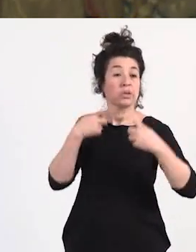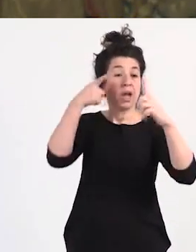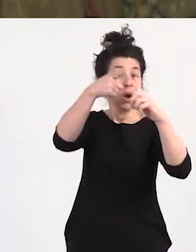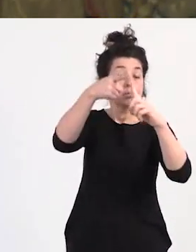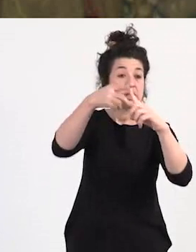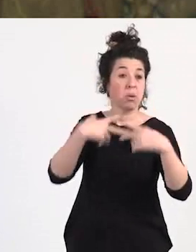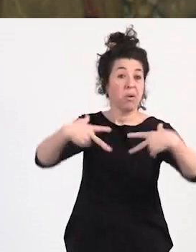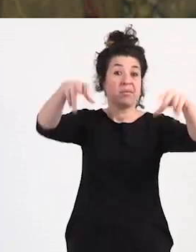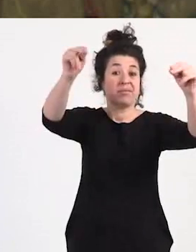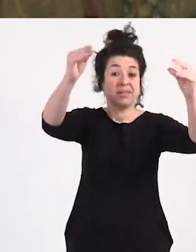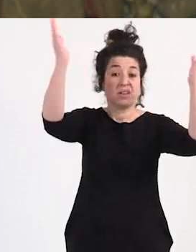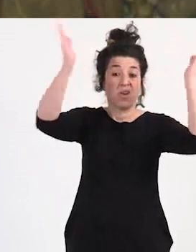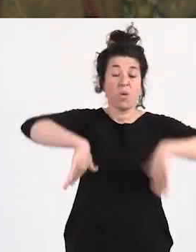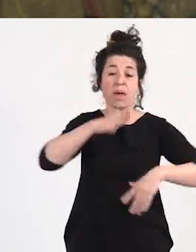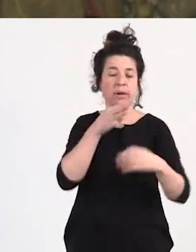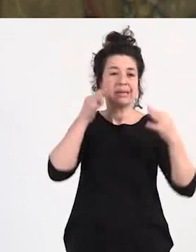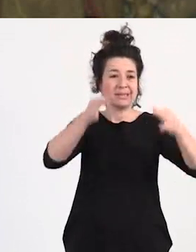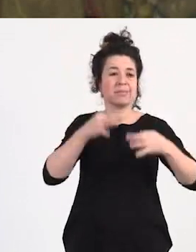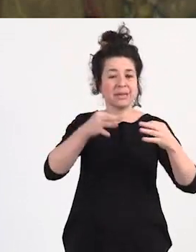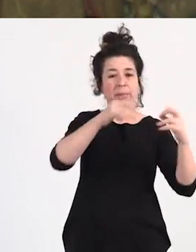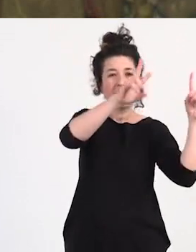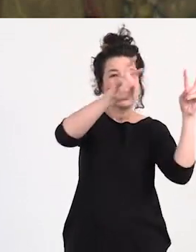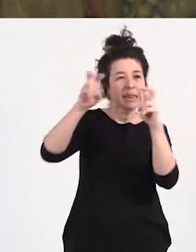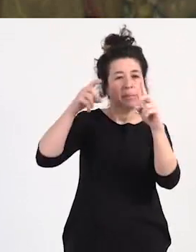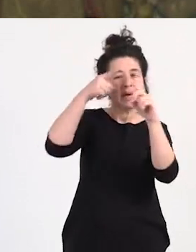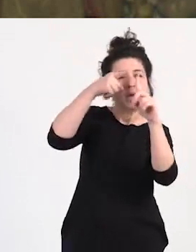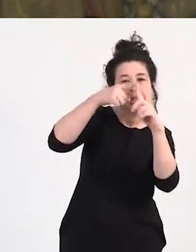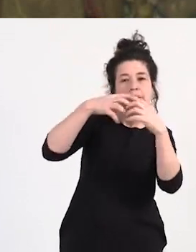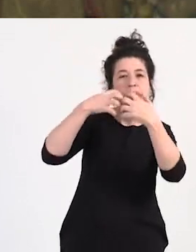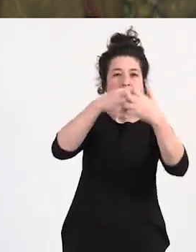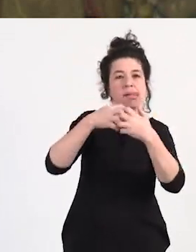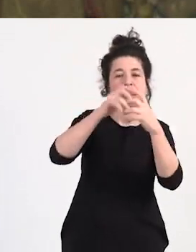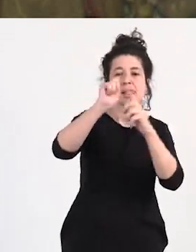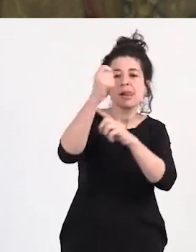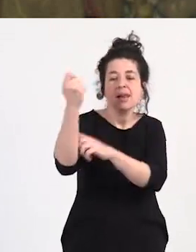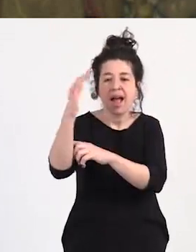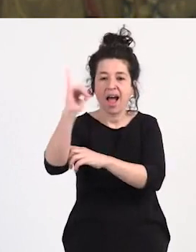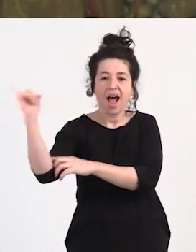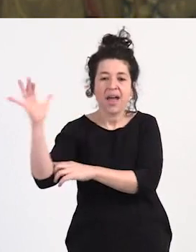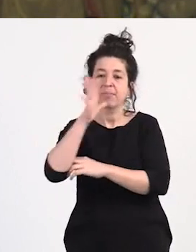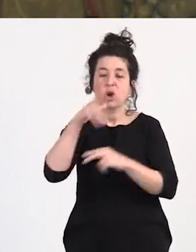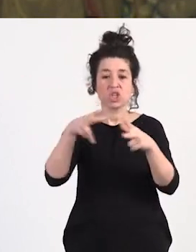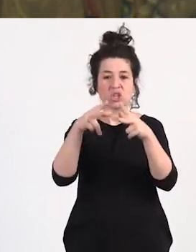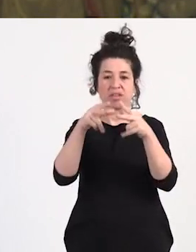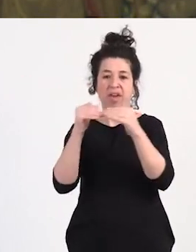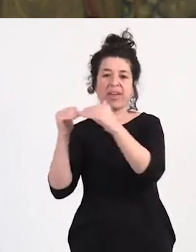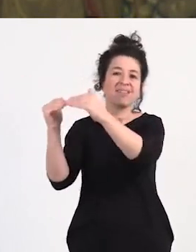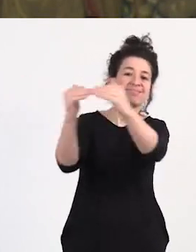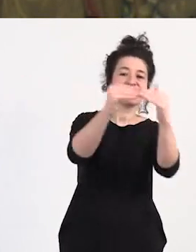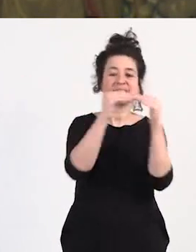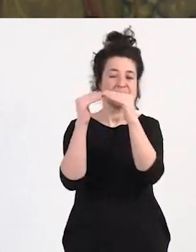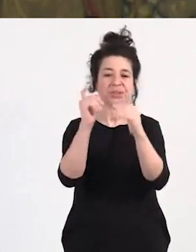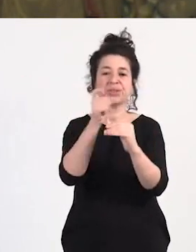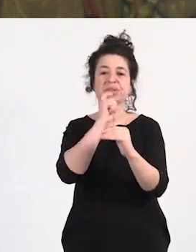siempre habrá más cosas por luchar y una sociedad equitativa es muy difícil de conseguir